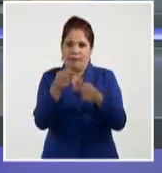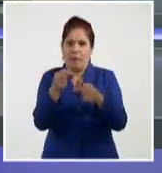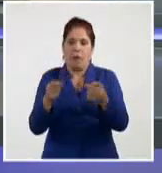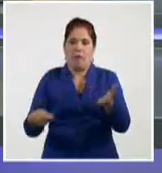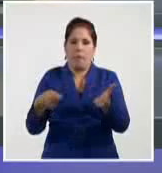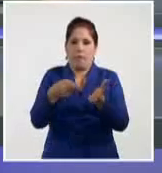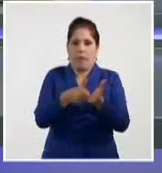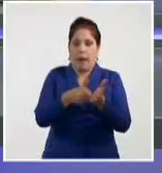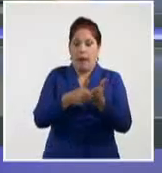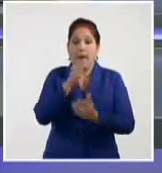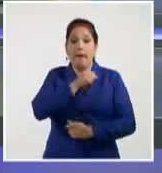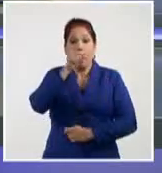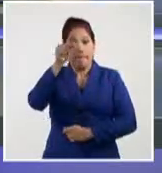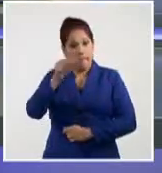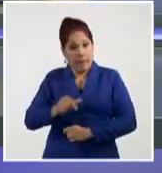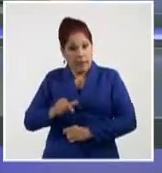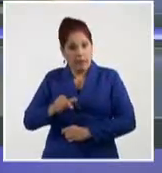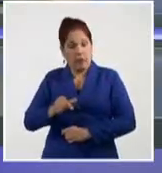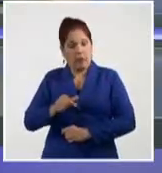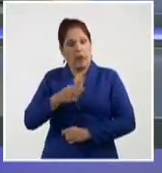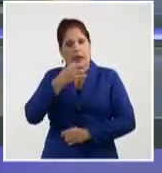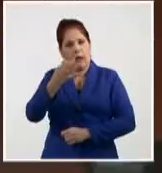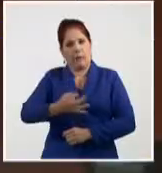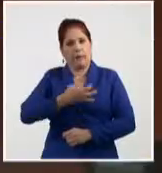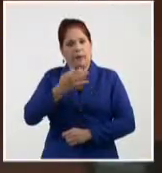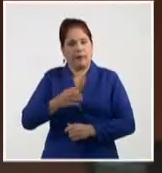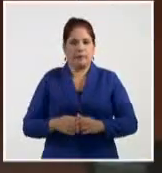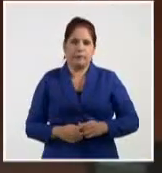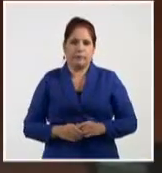llegó hasta allá y nos cuenta más en el siguiente reporte.